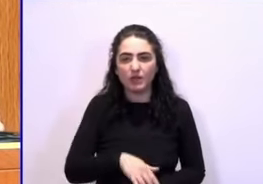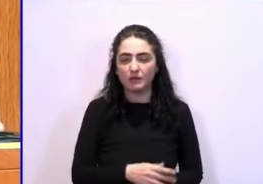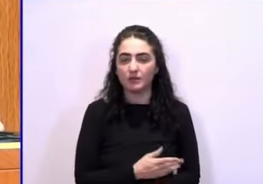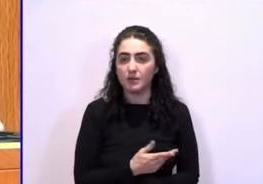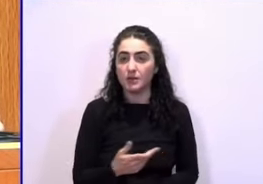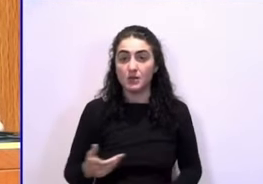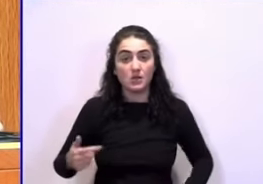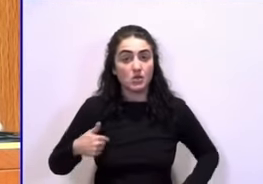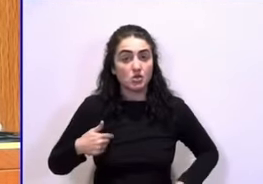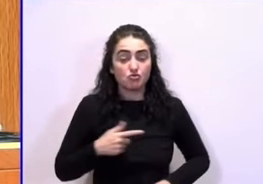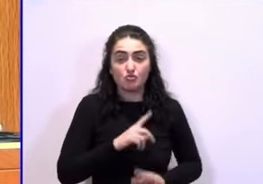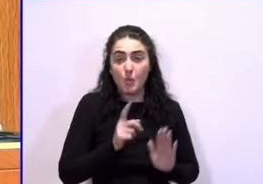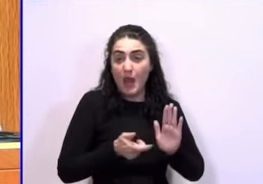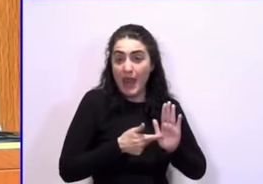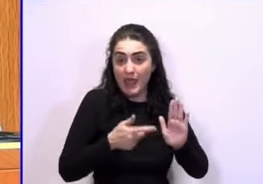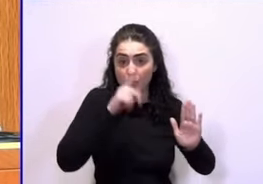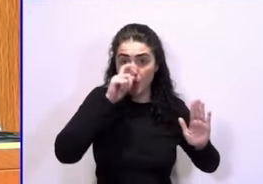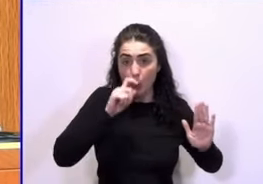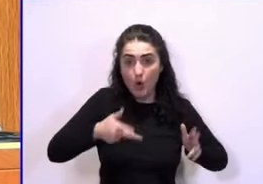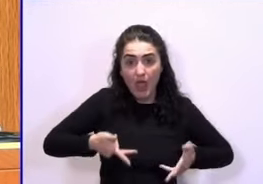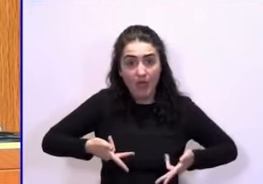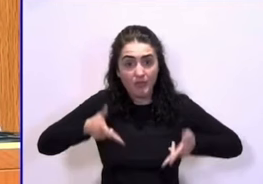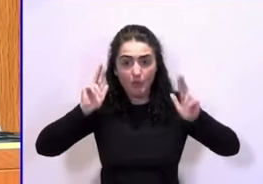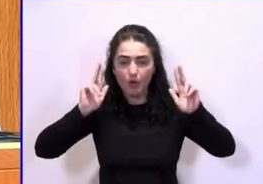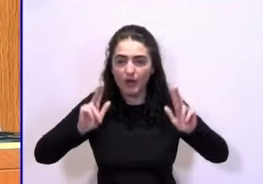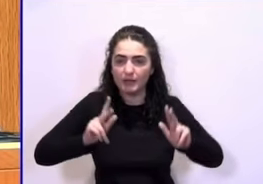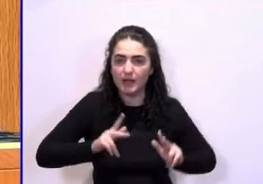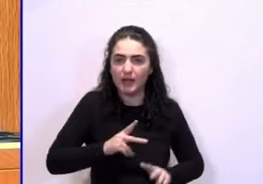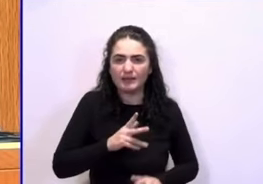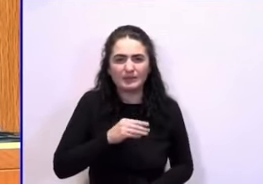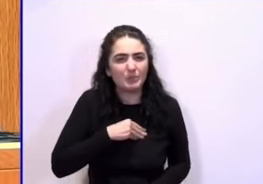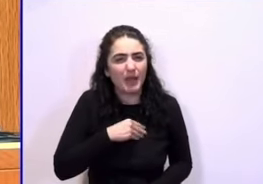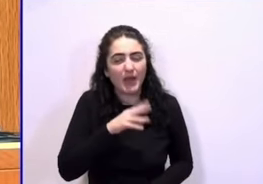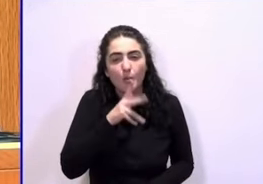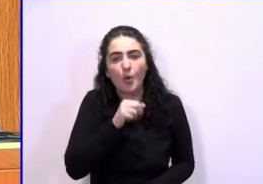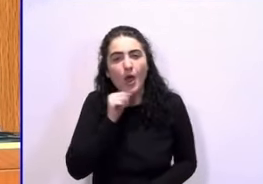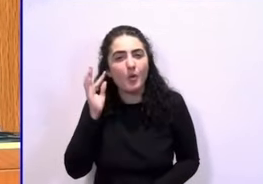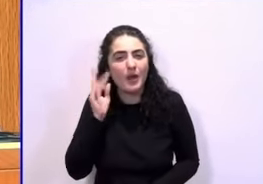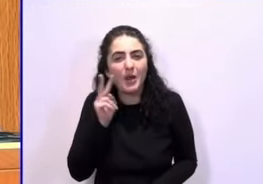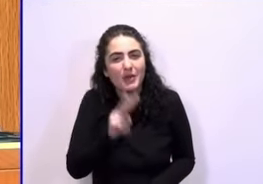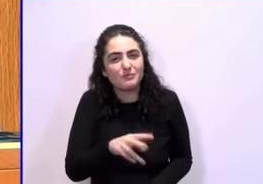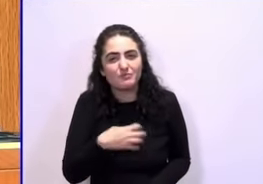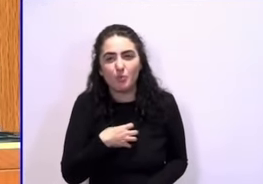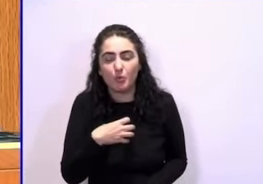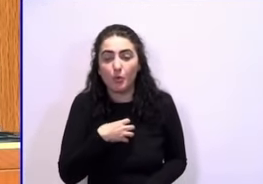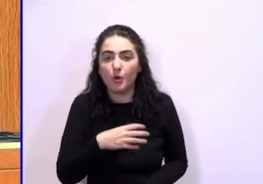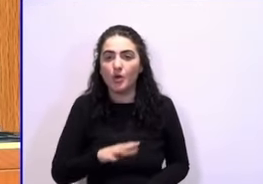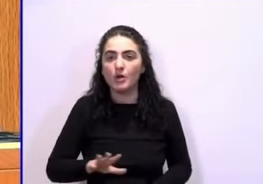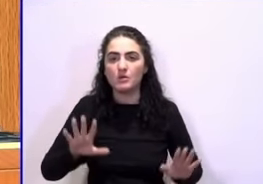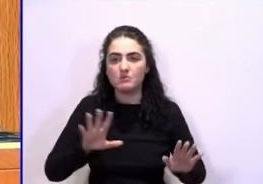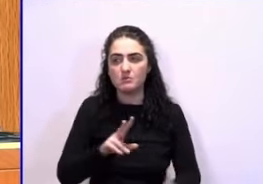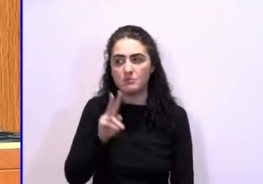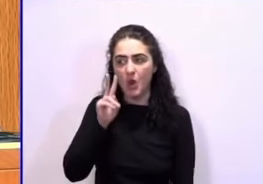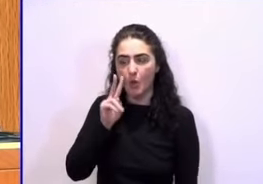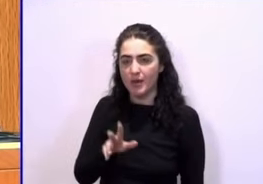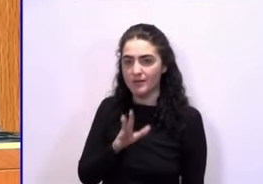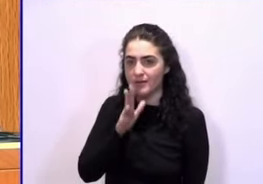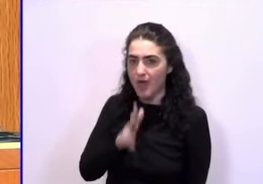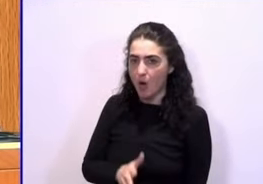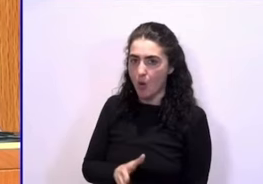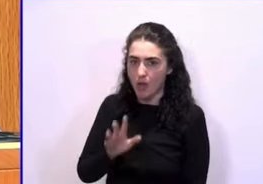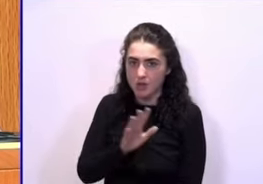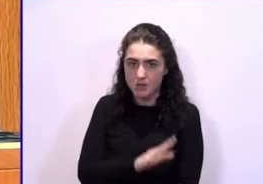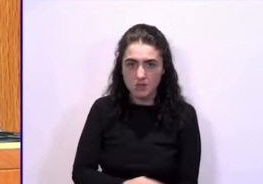aprobamos esta Ley de Memoria Democrática porque no pudo verlo. Pero ver que estén representados